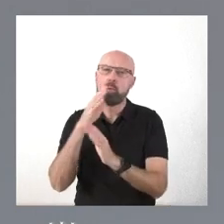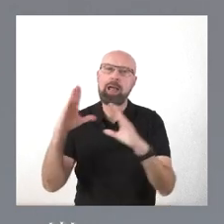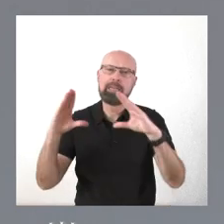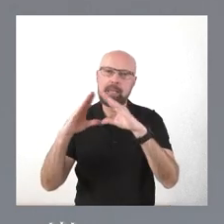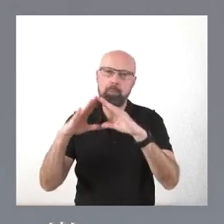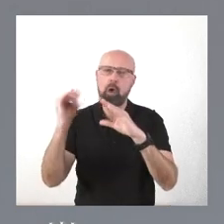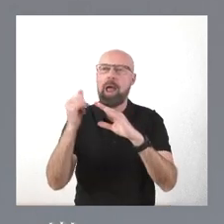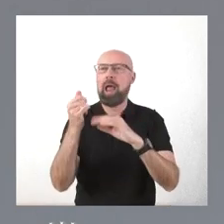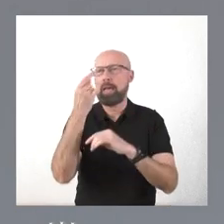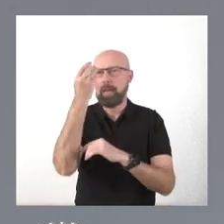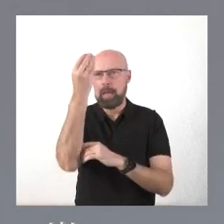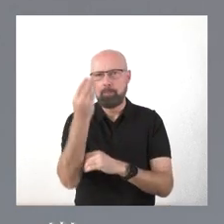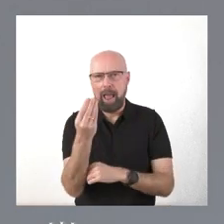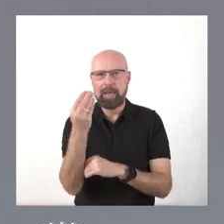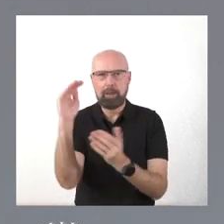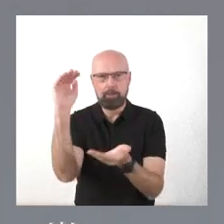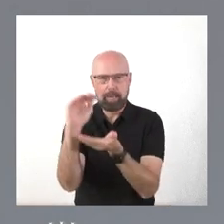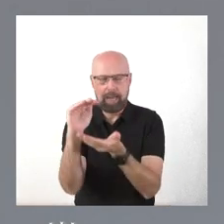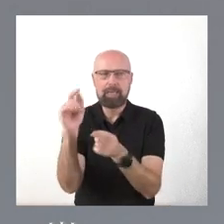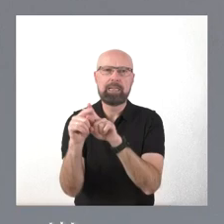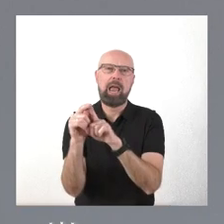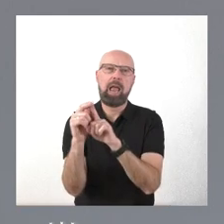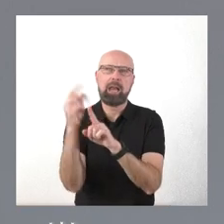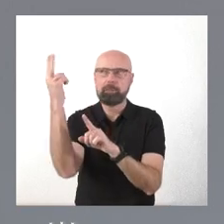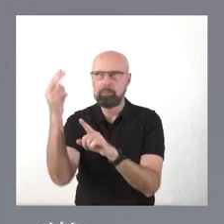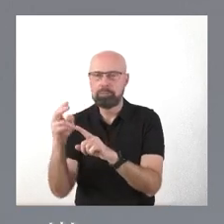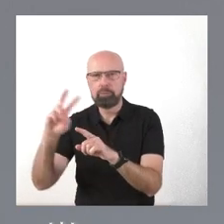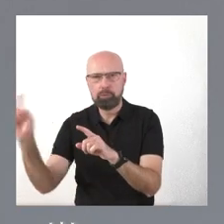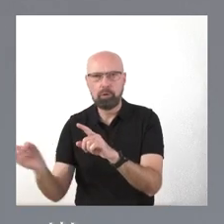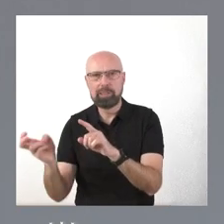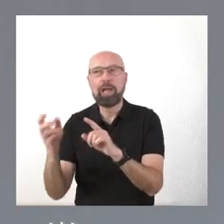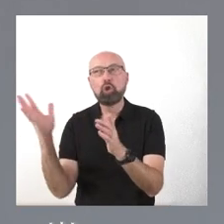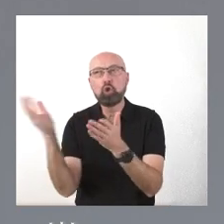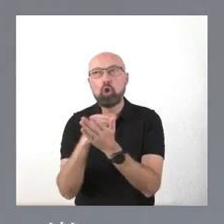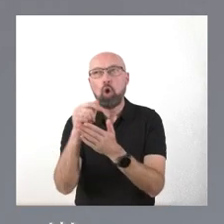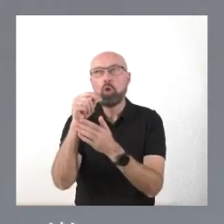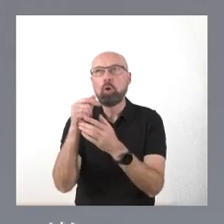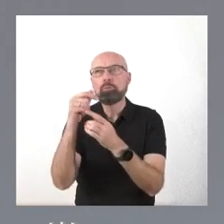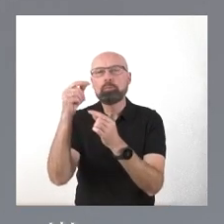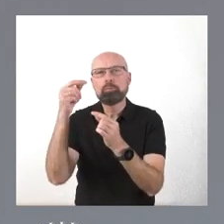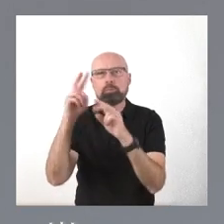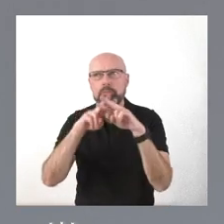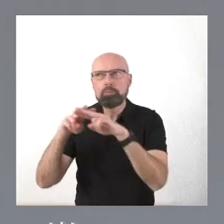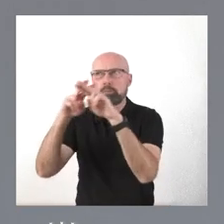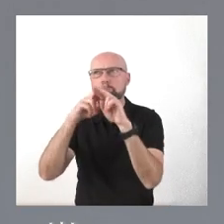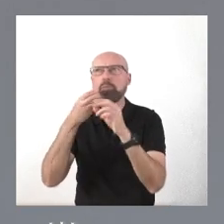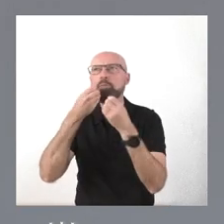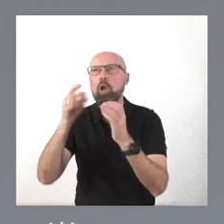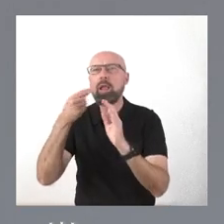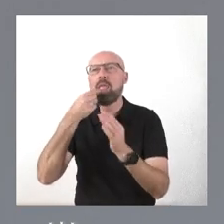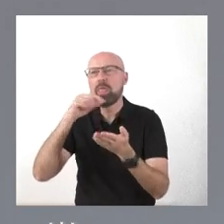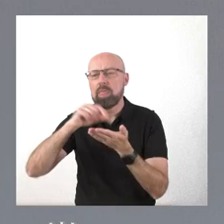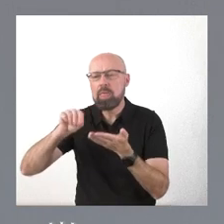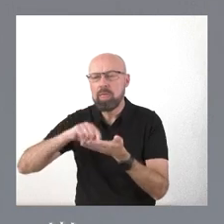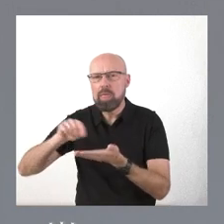imágenes pequeñas, y hay que incluirlas. Y eso exige hacer un inventario minucioso.